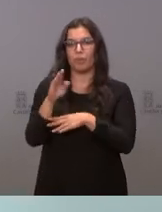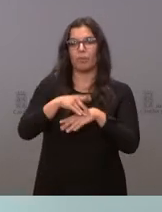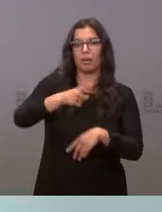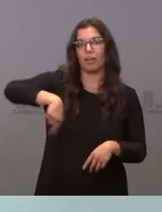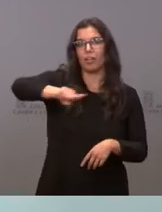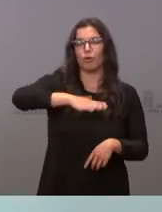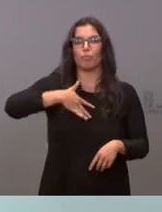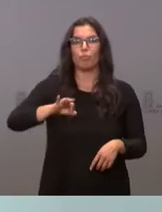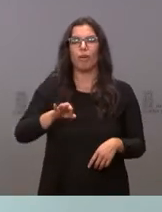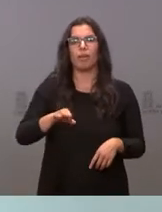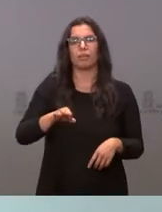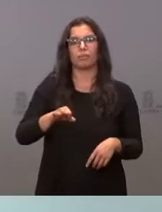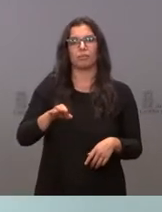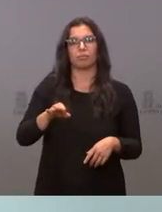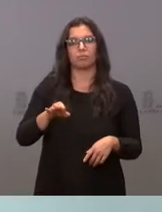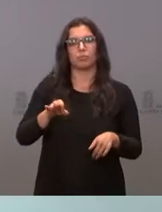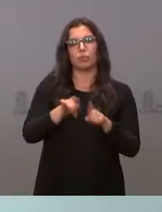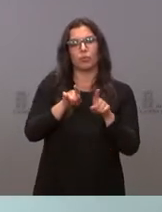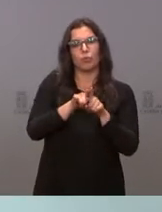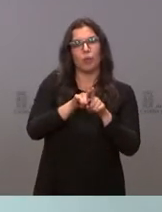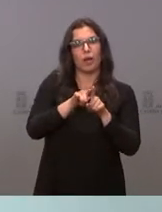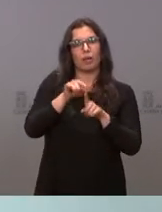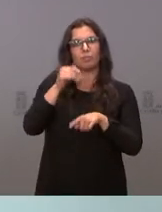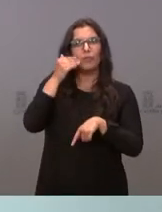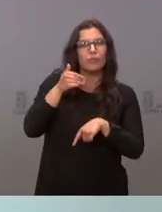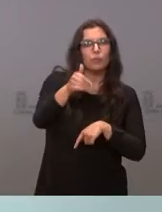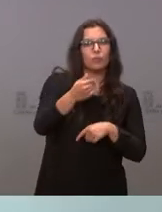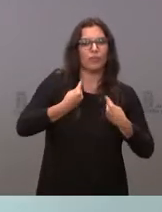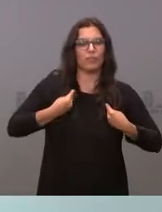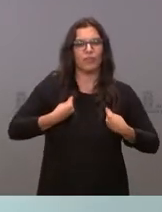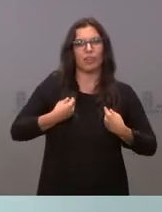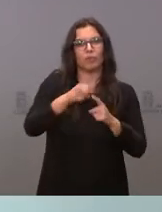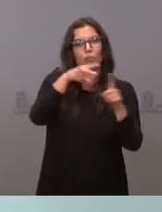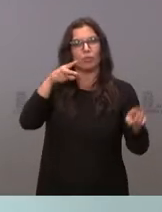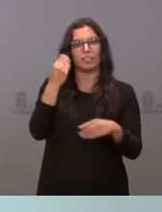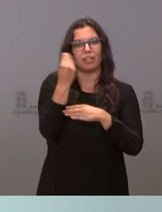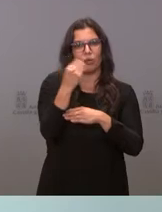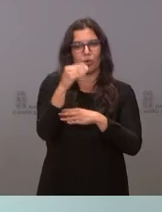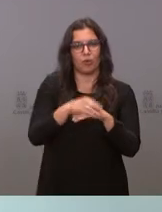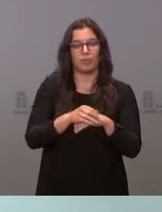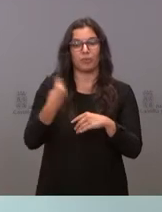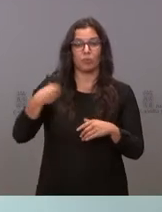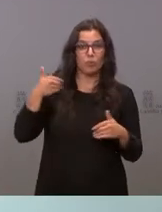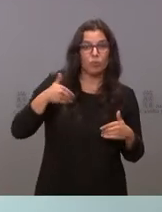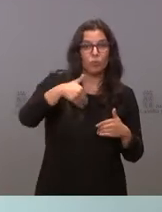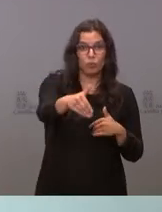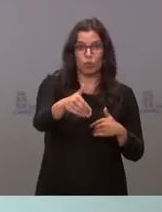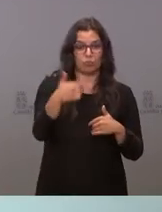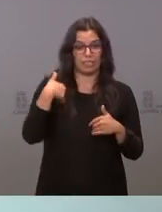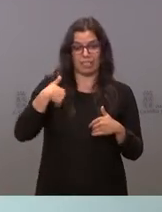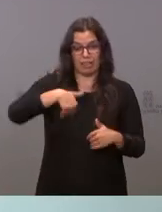una nueva visión de vida con una óptica joven. El porvenir, como he dicho antes, está aquí,